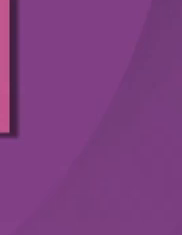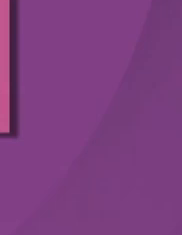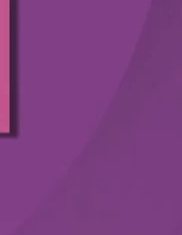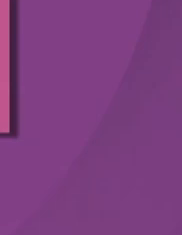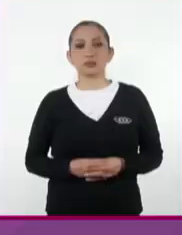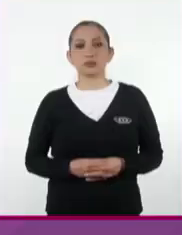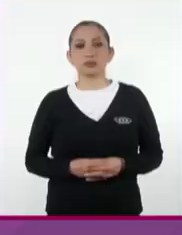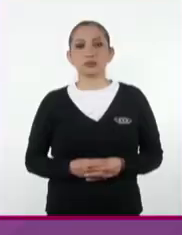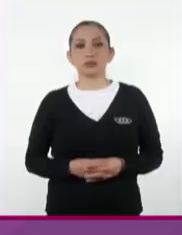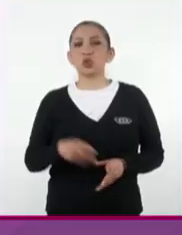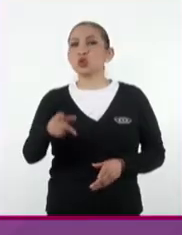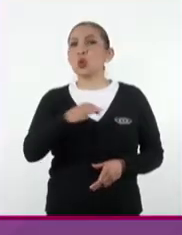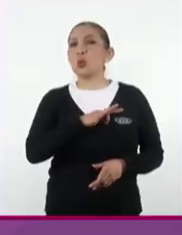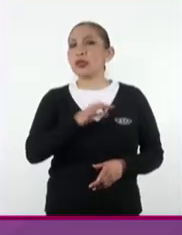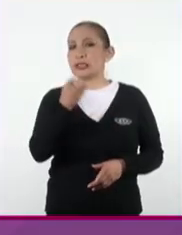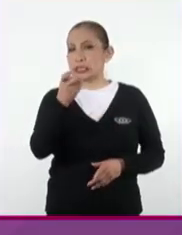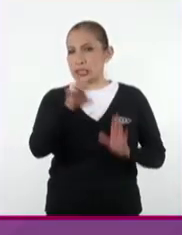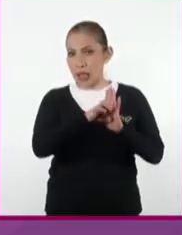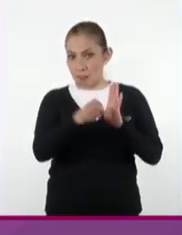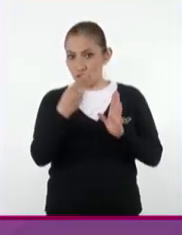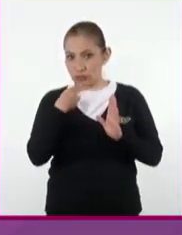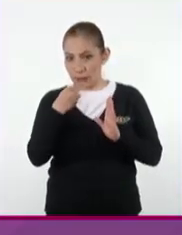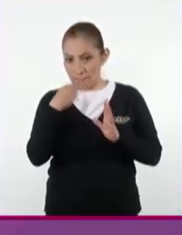Puedes usar el ejemplo siguiente.